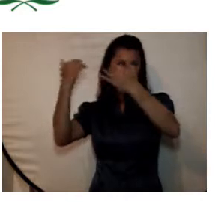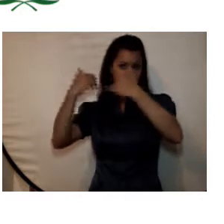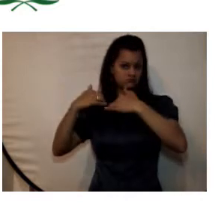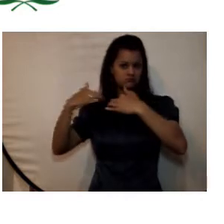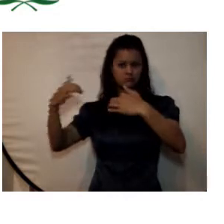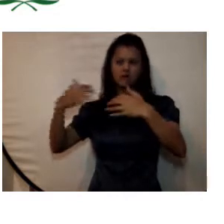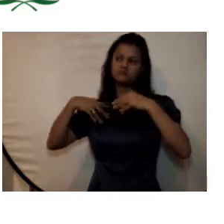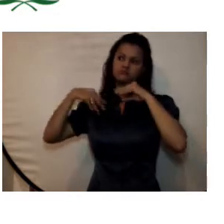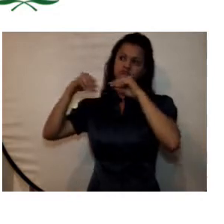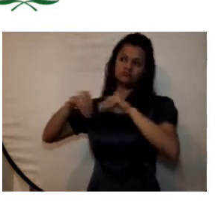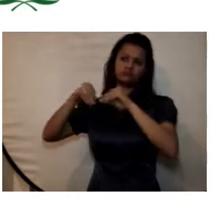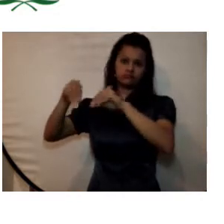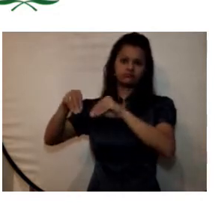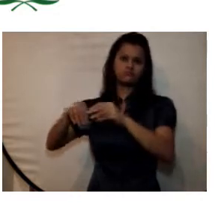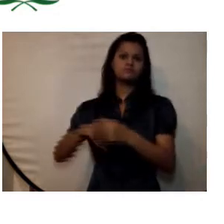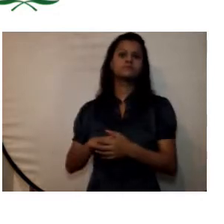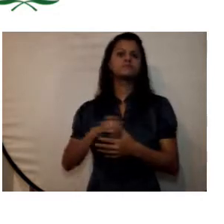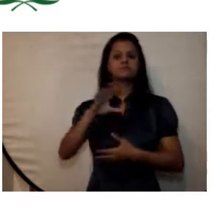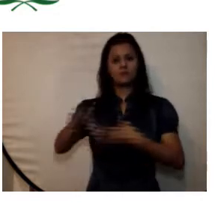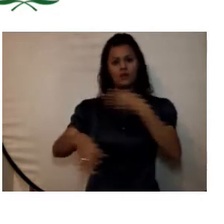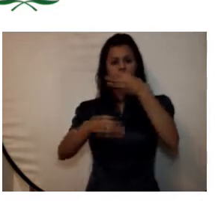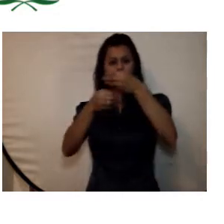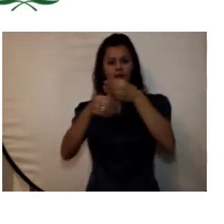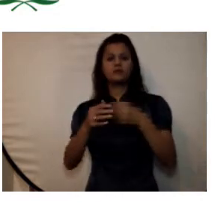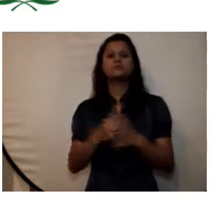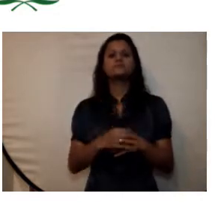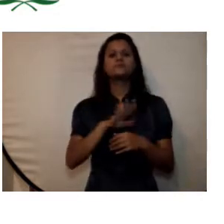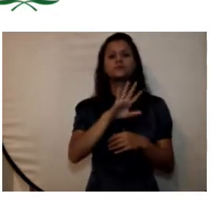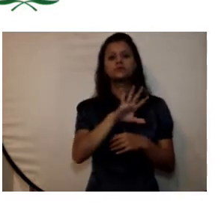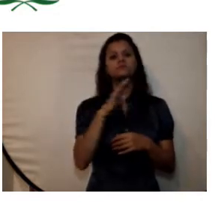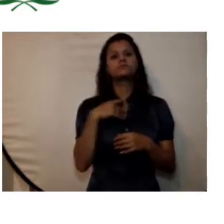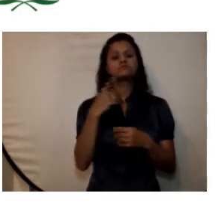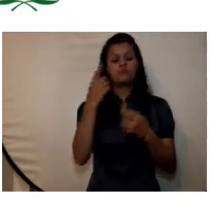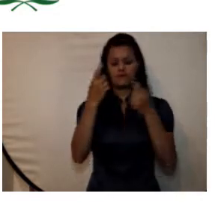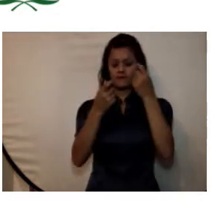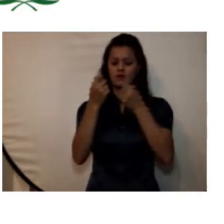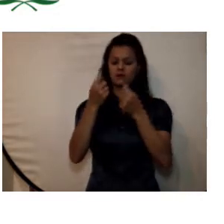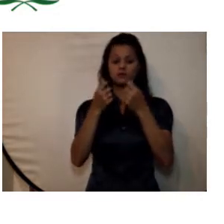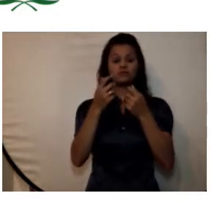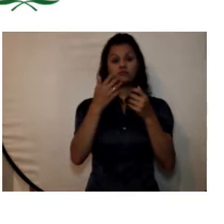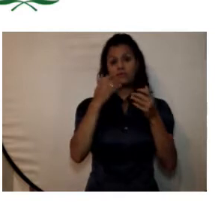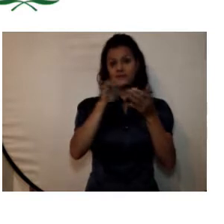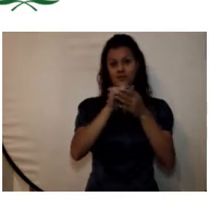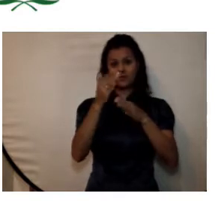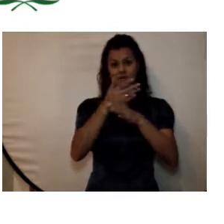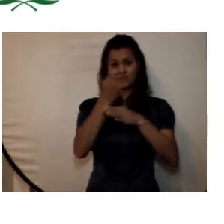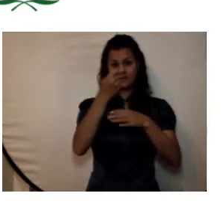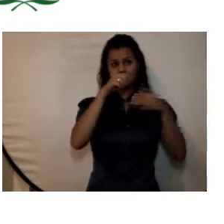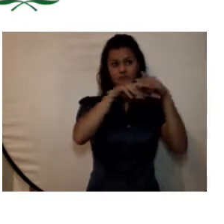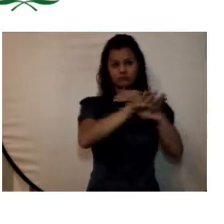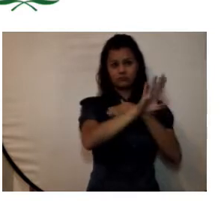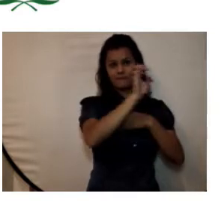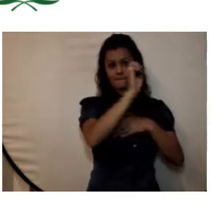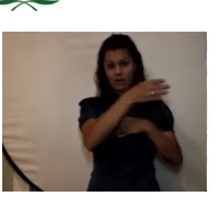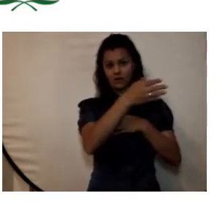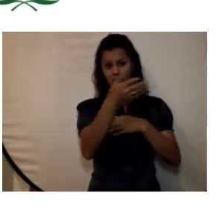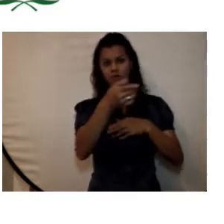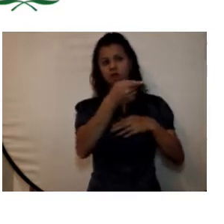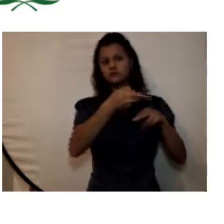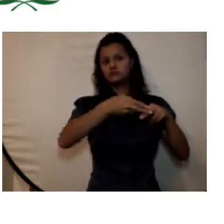los rendimientos financieros que generan las inversiones de las que ya mencionamos